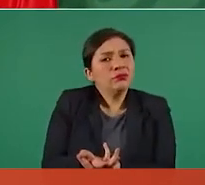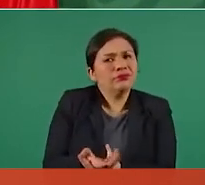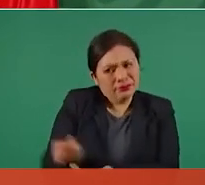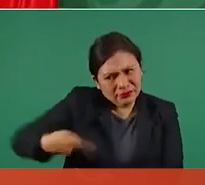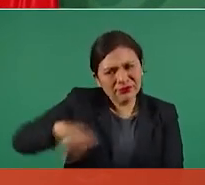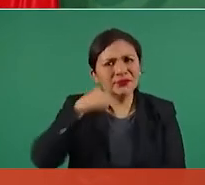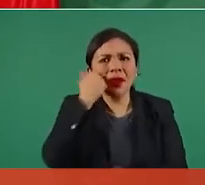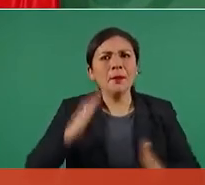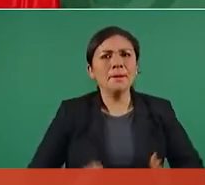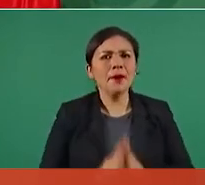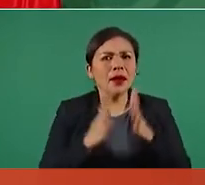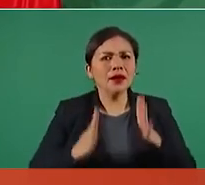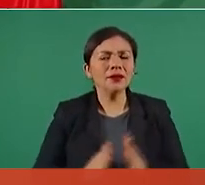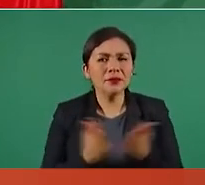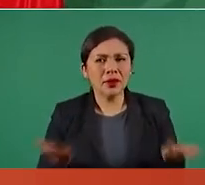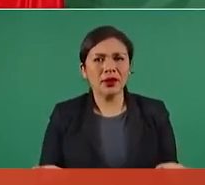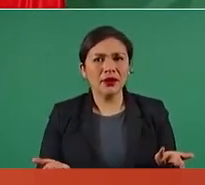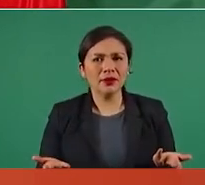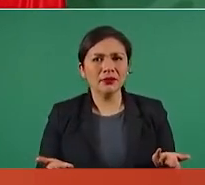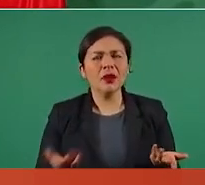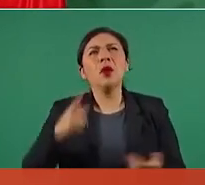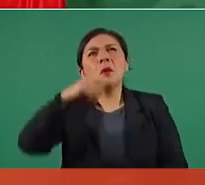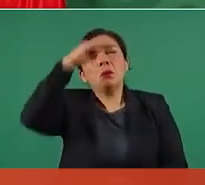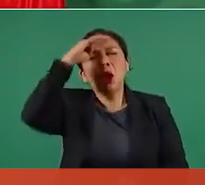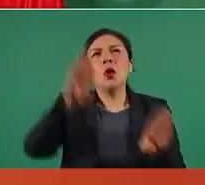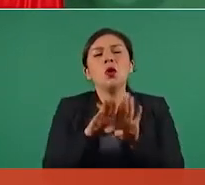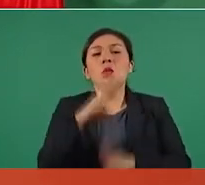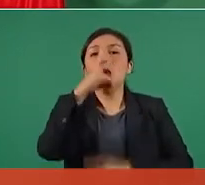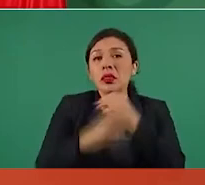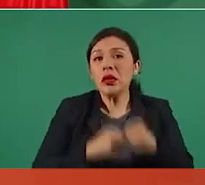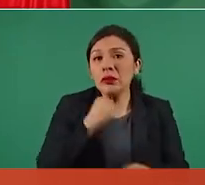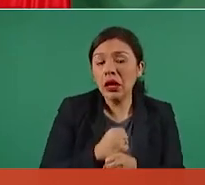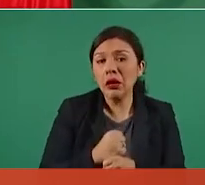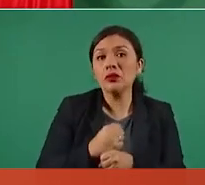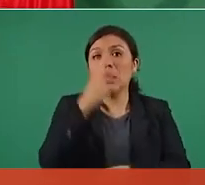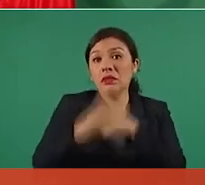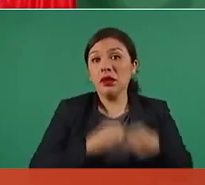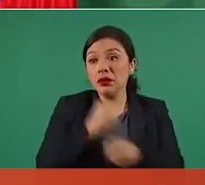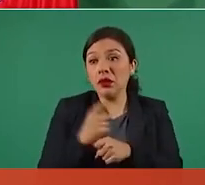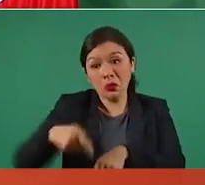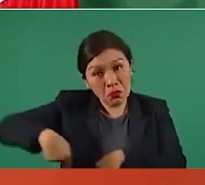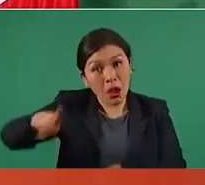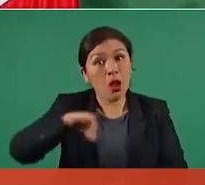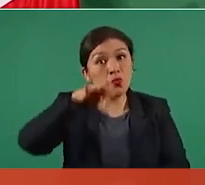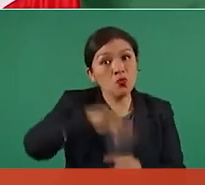No es que cada tres años vas a votar,